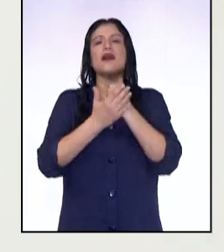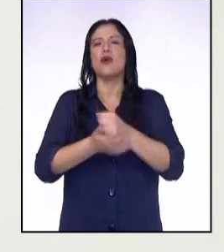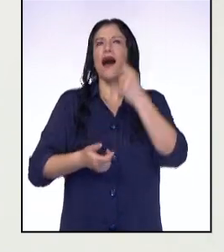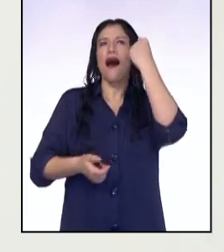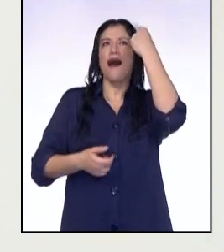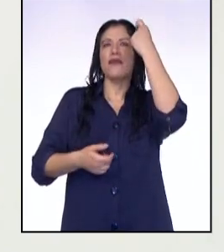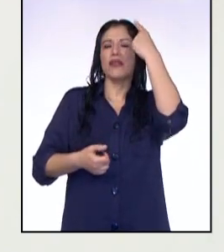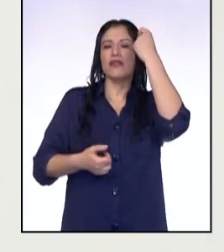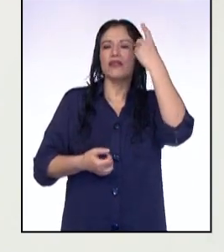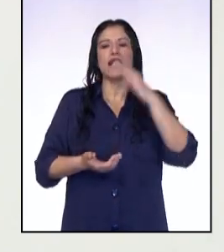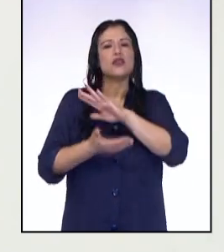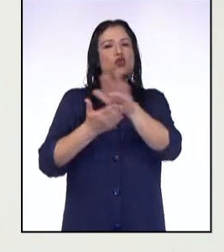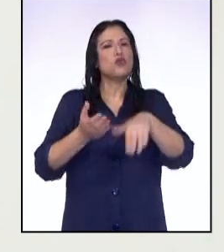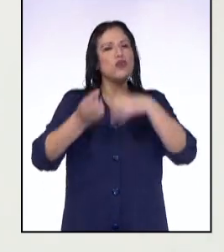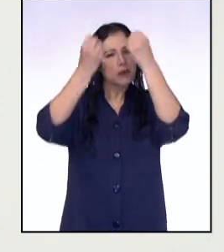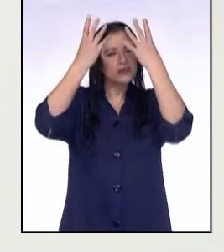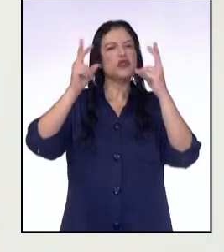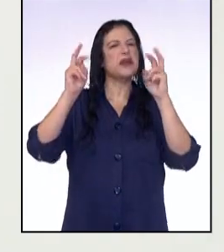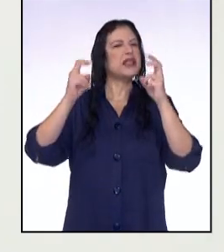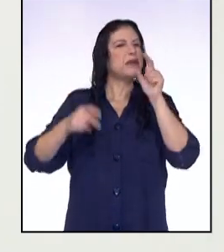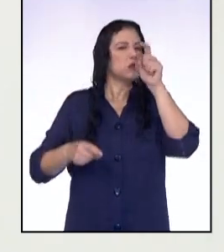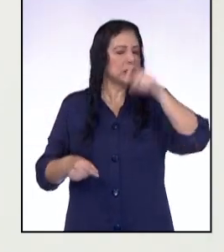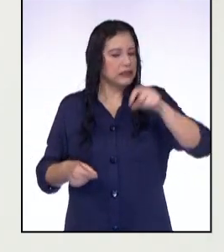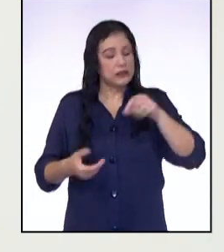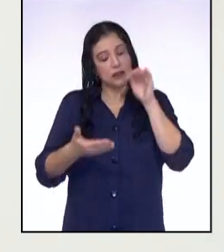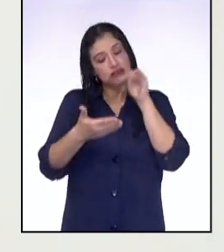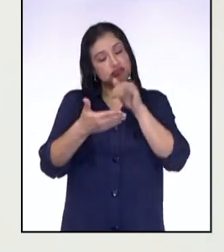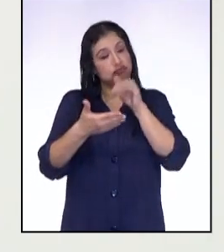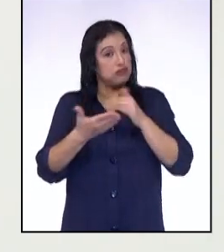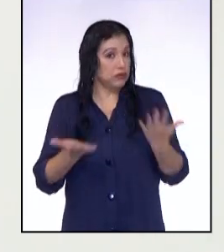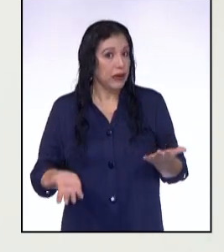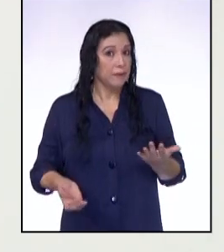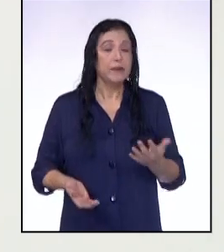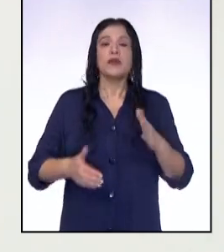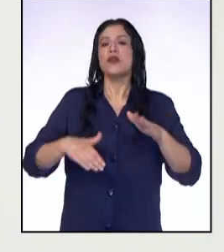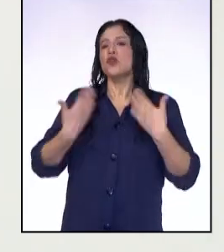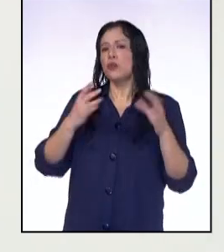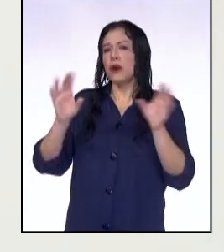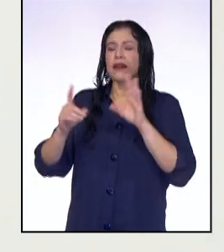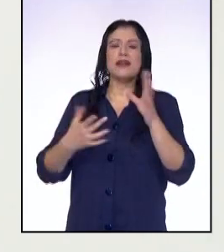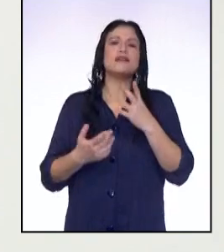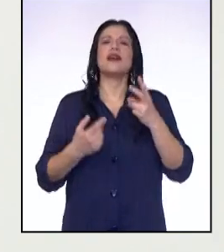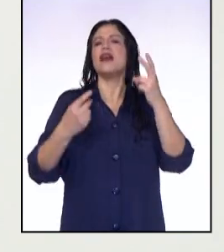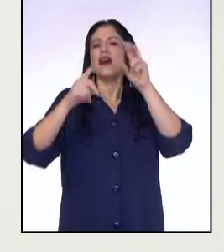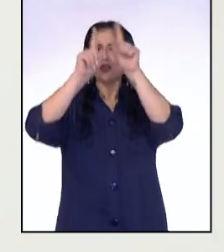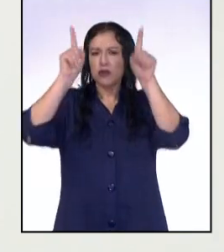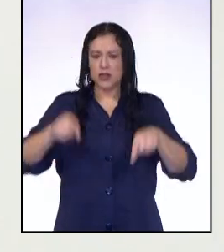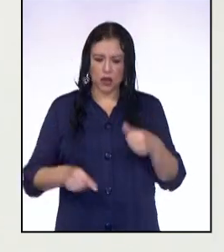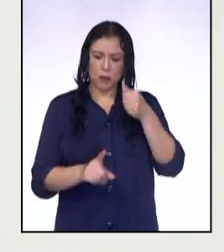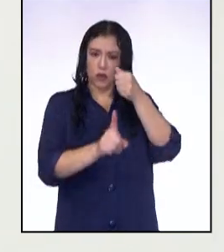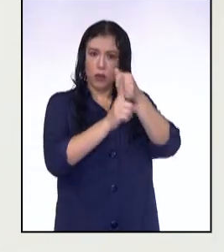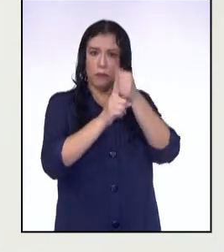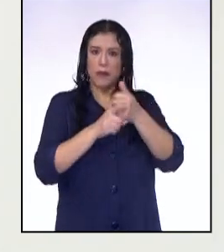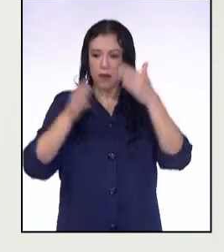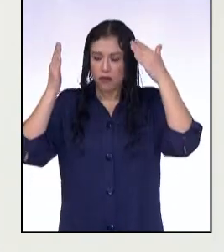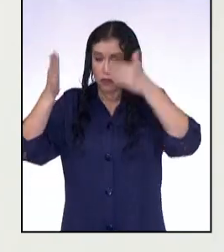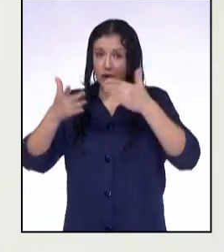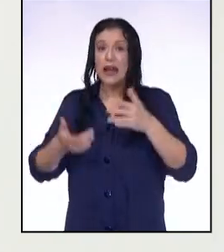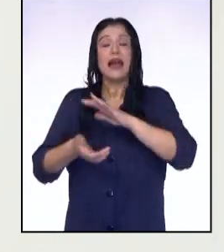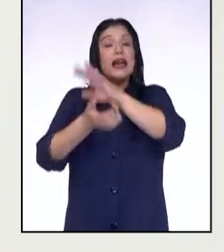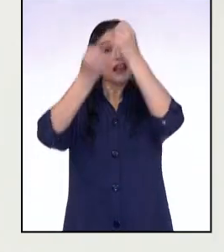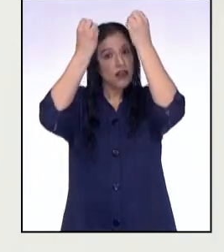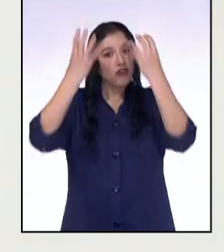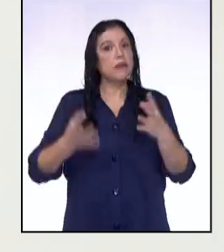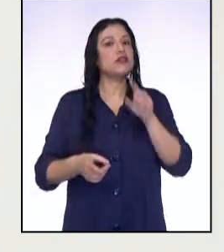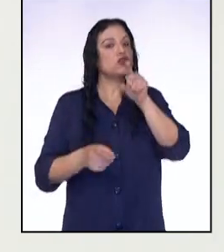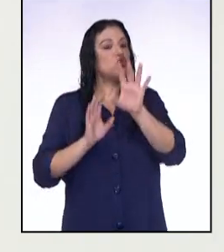y adquisición de información sobre el tema que necesitas estudiar. Puedes hacer tu infografía considerándote tú mismo como destinatario y la información